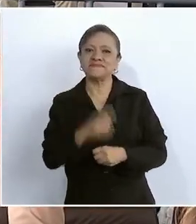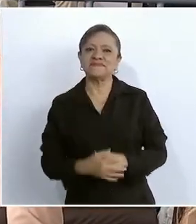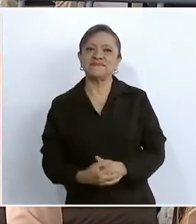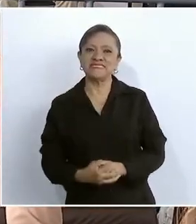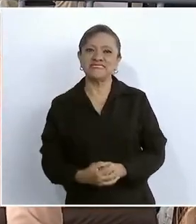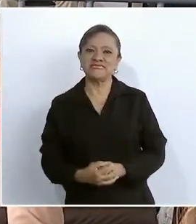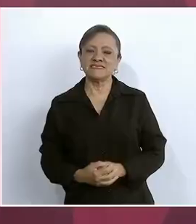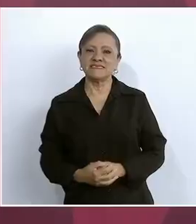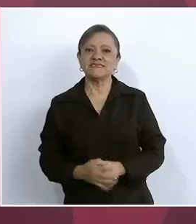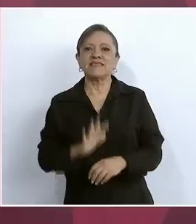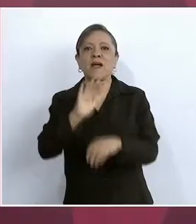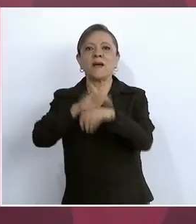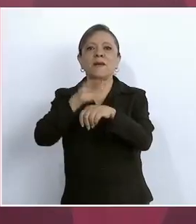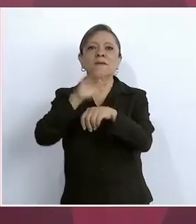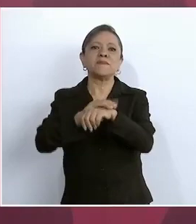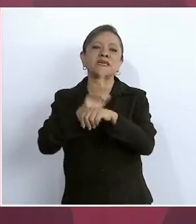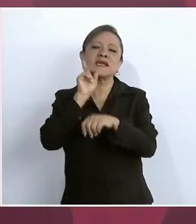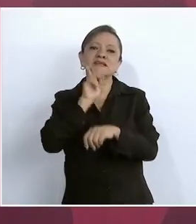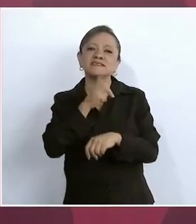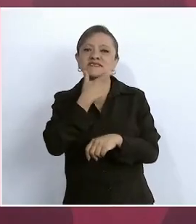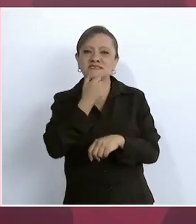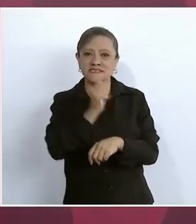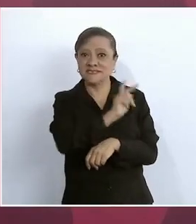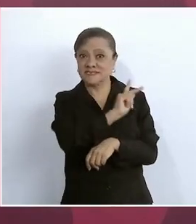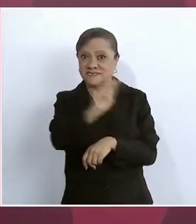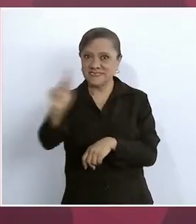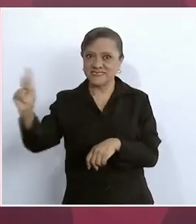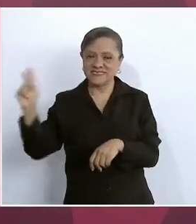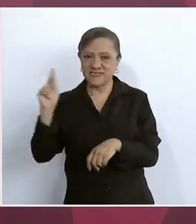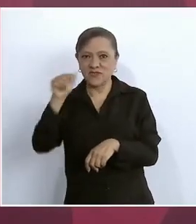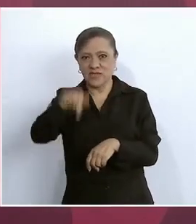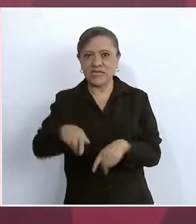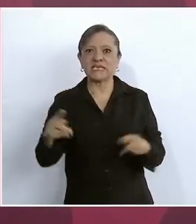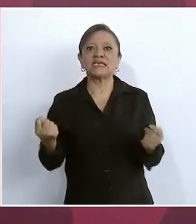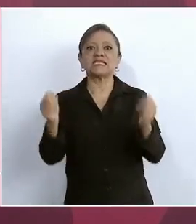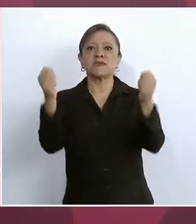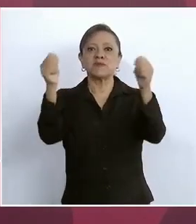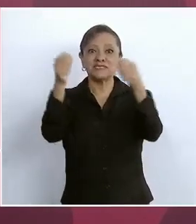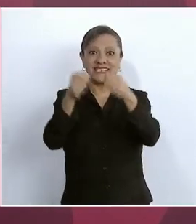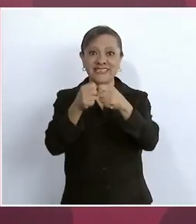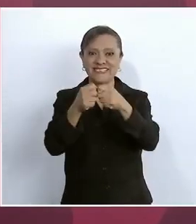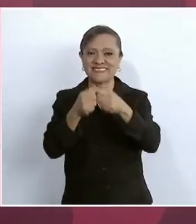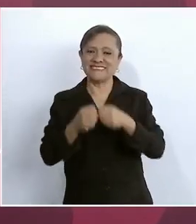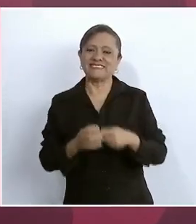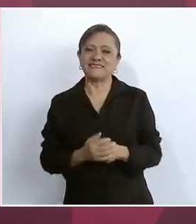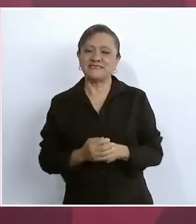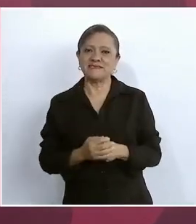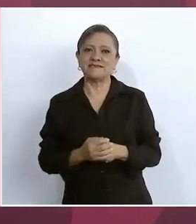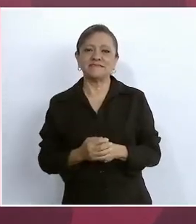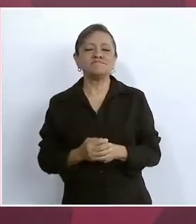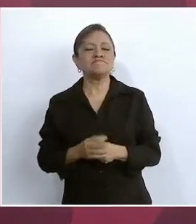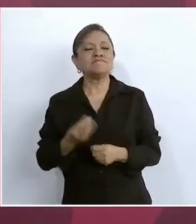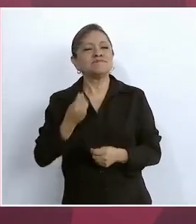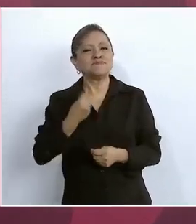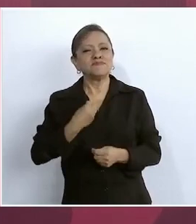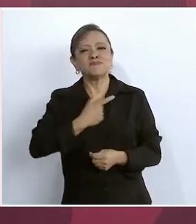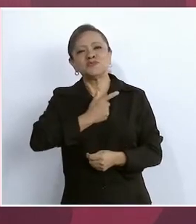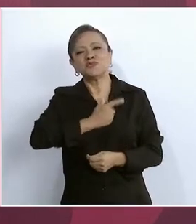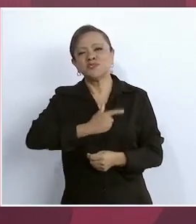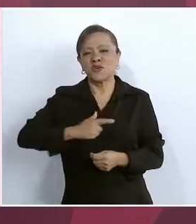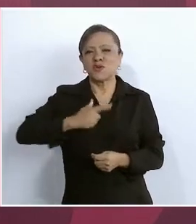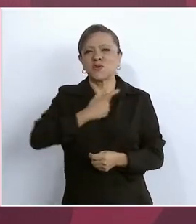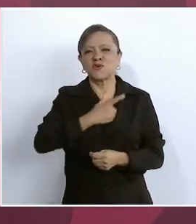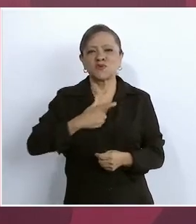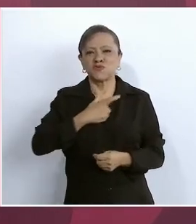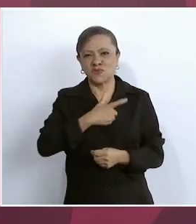Amigas, amigos de Tepoztlán, nos da mucho gusto